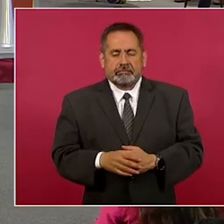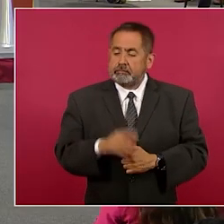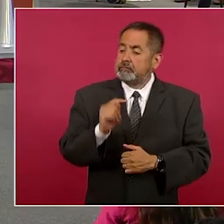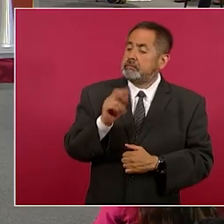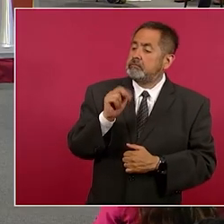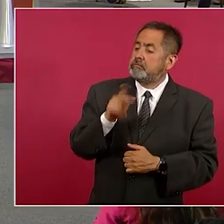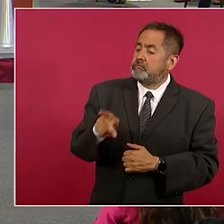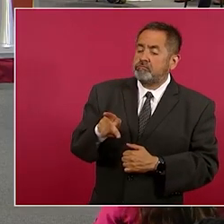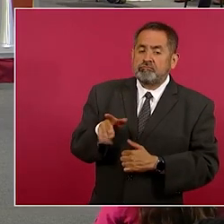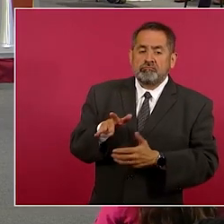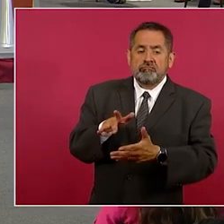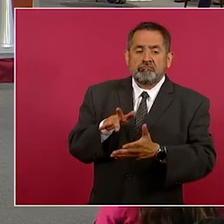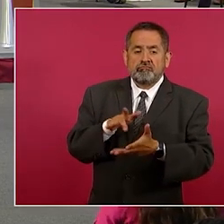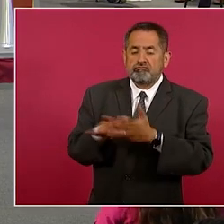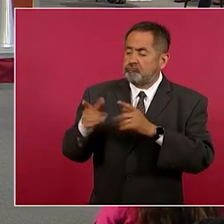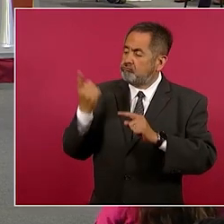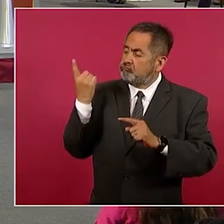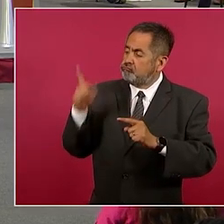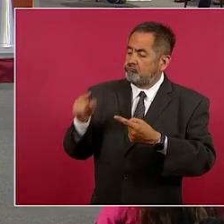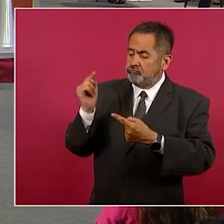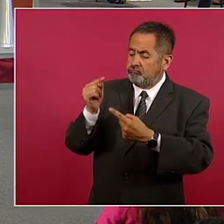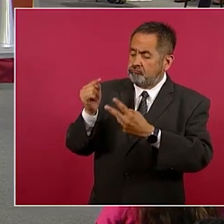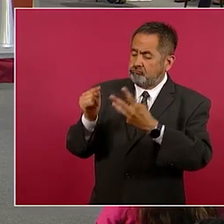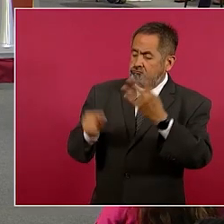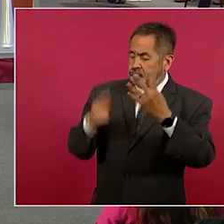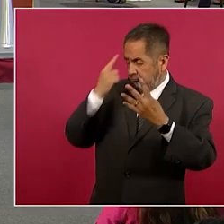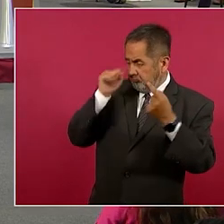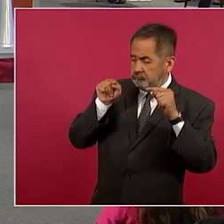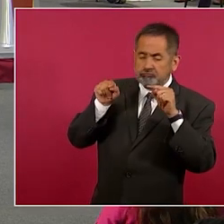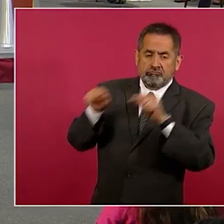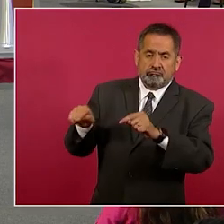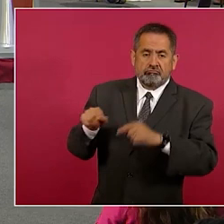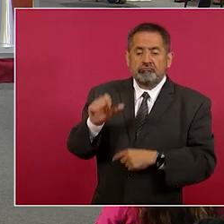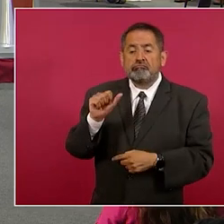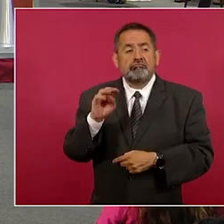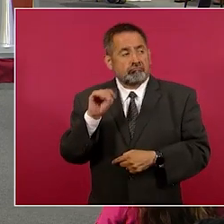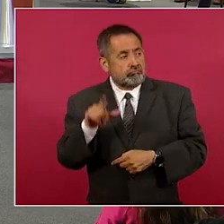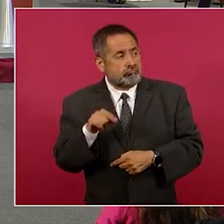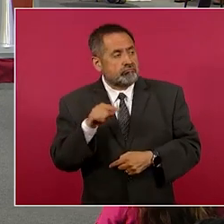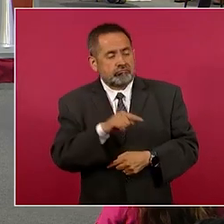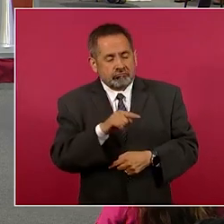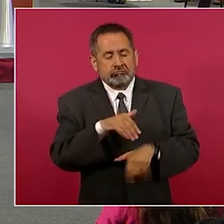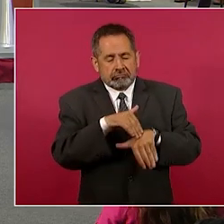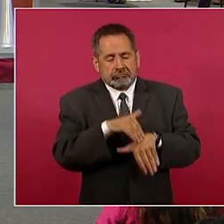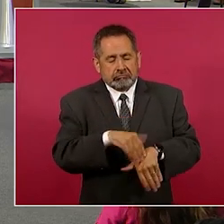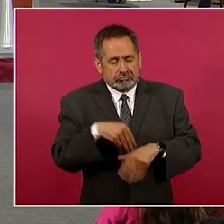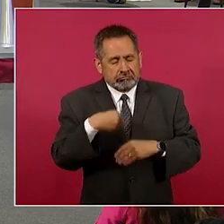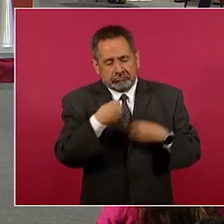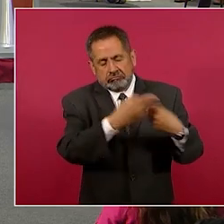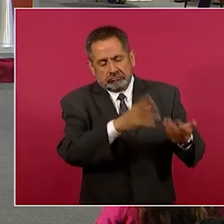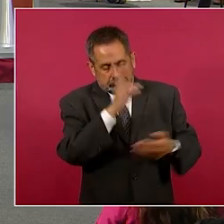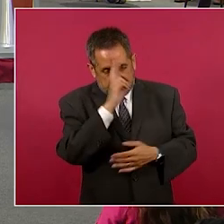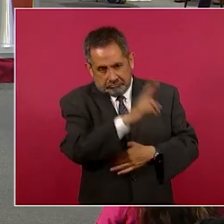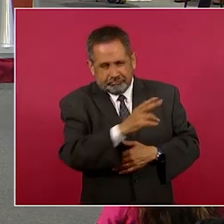impulsó condiciones impuso condiciones y AMLO cedió soberanía